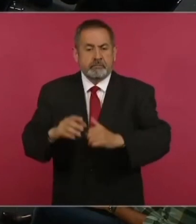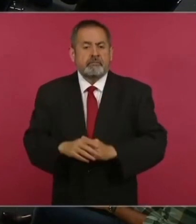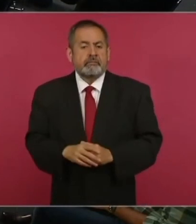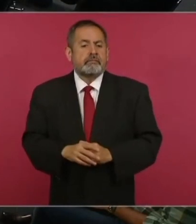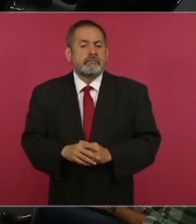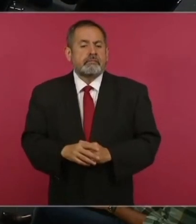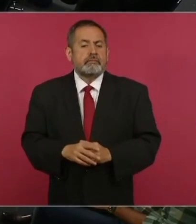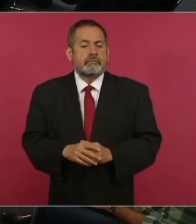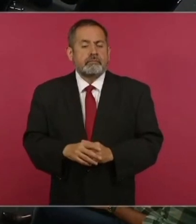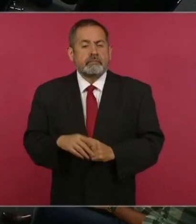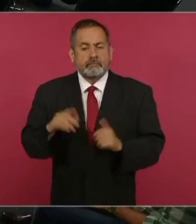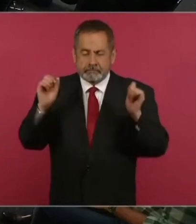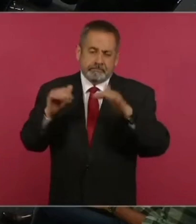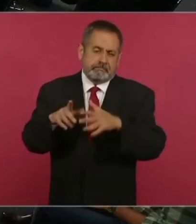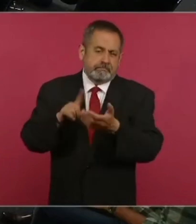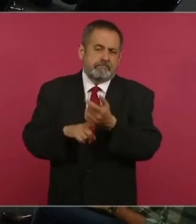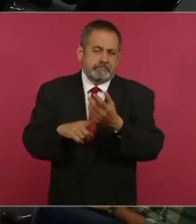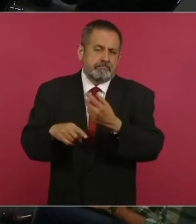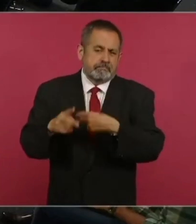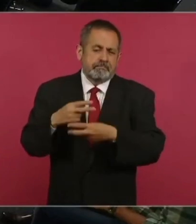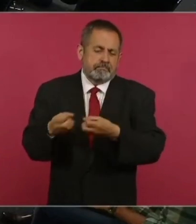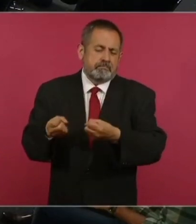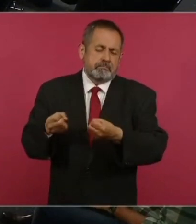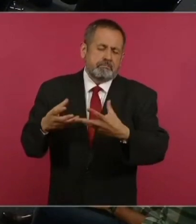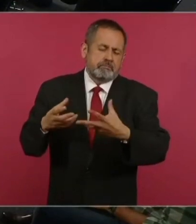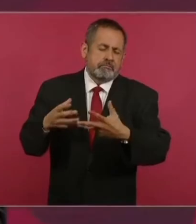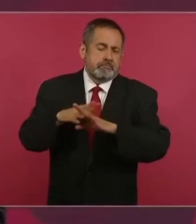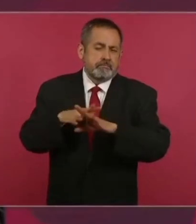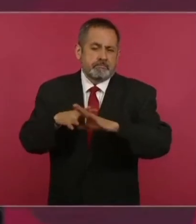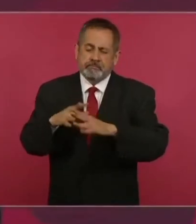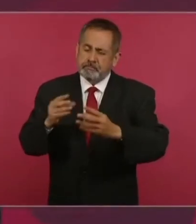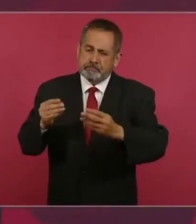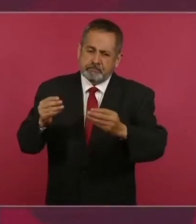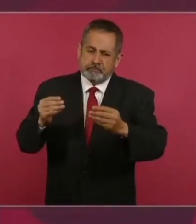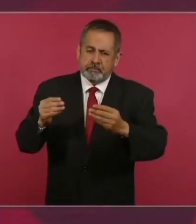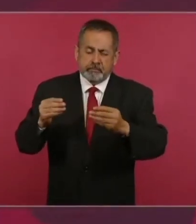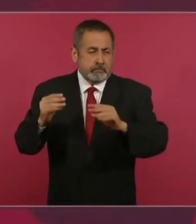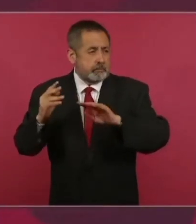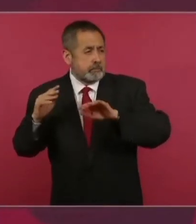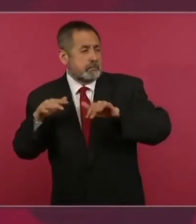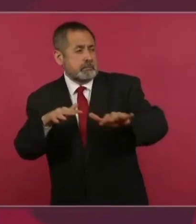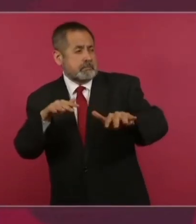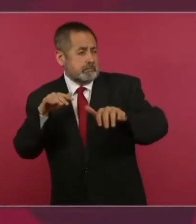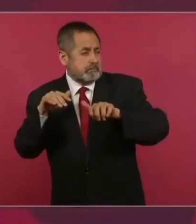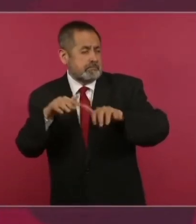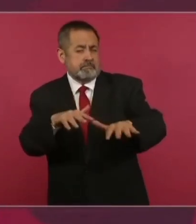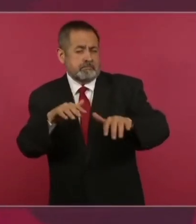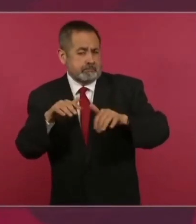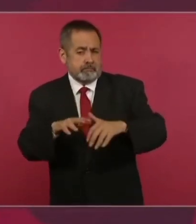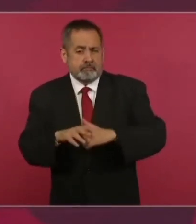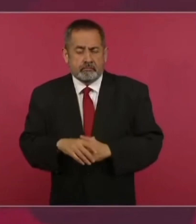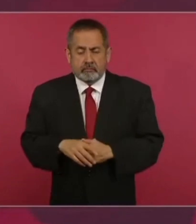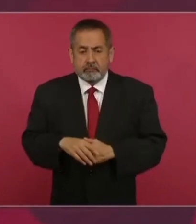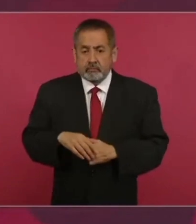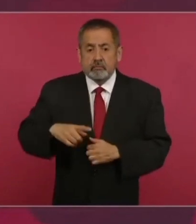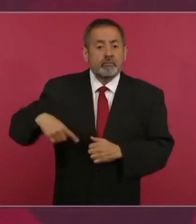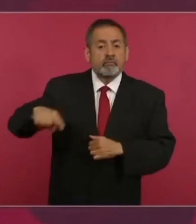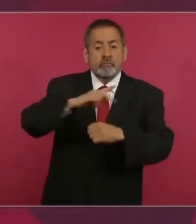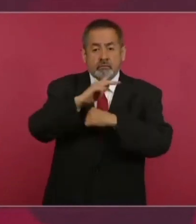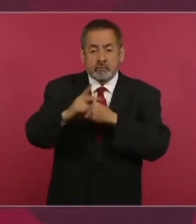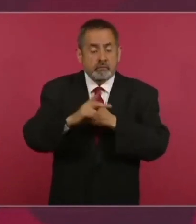la afluencia migratoria, el flujo migratorio. ¿Todos han confirmado, presidente?